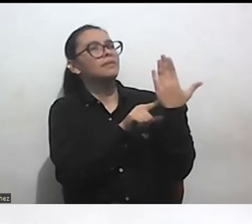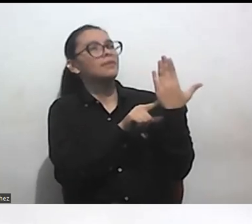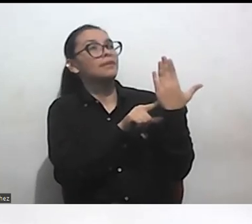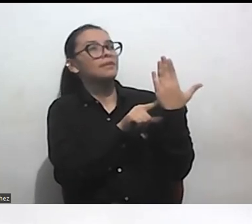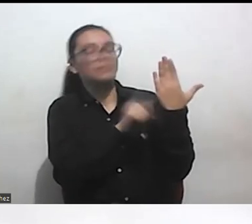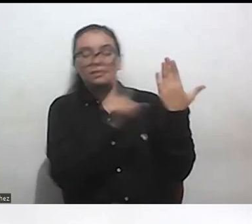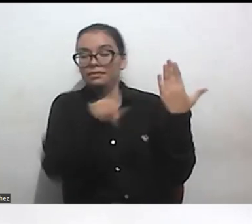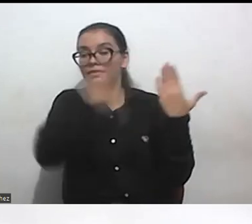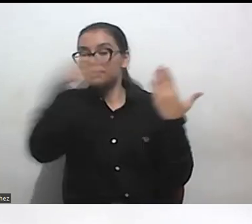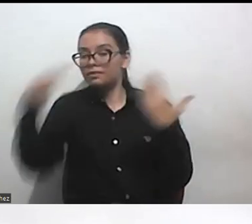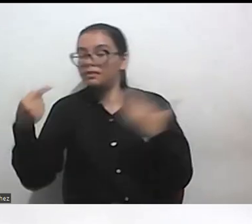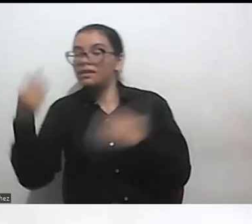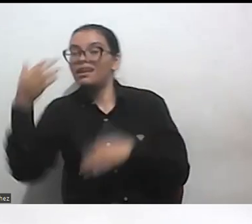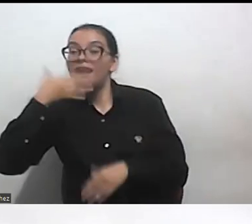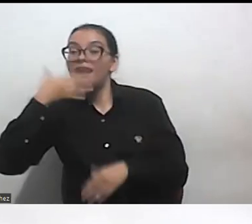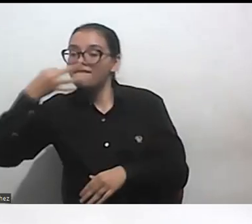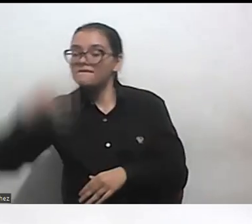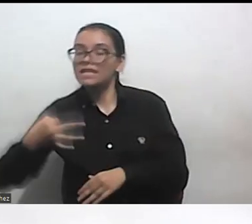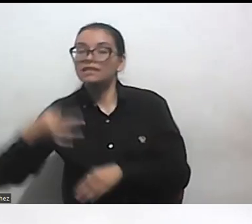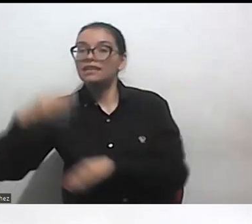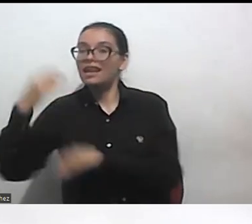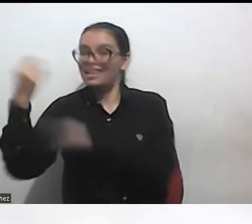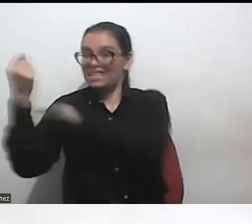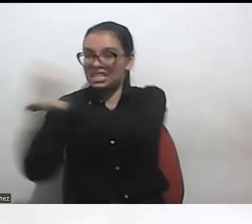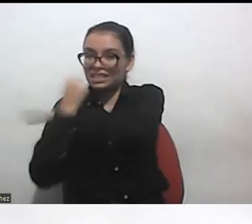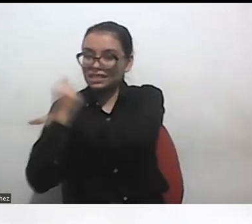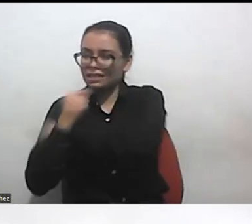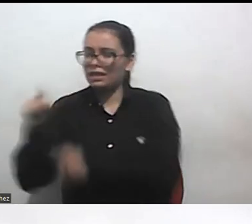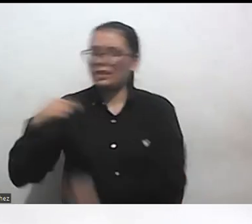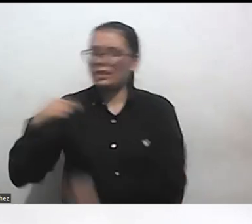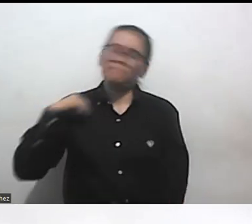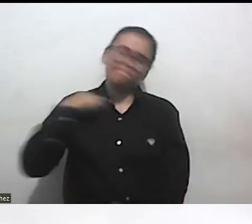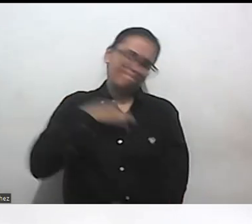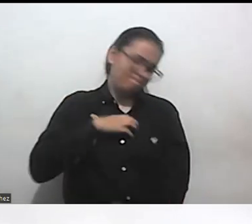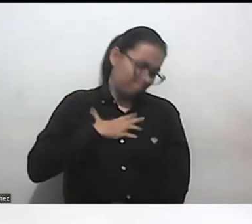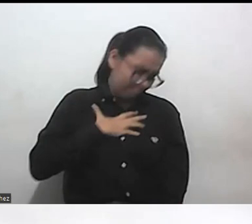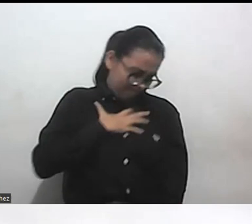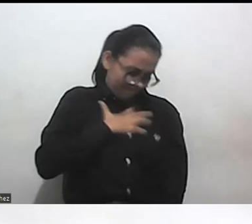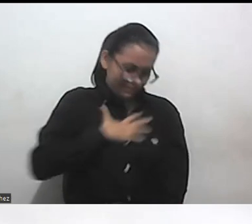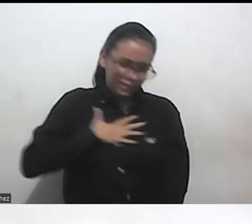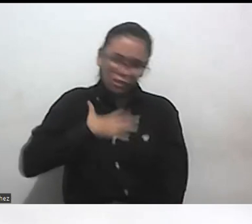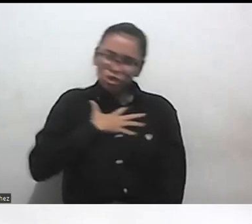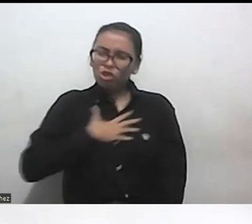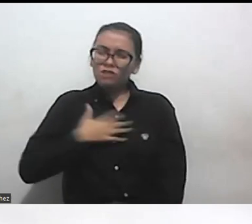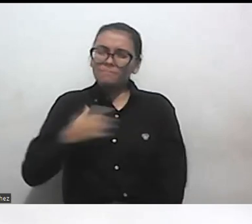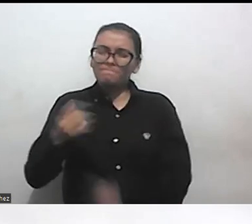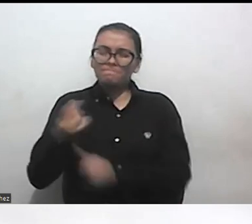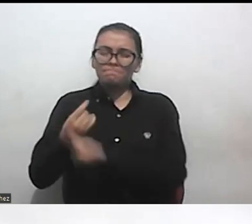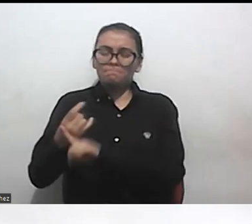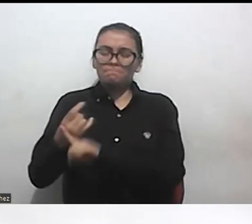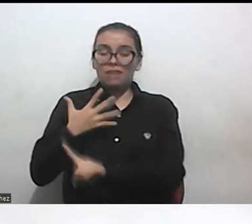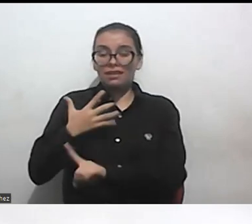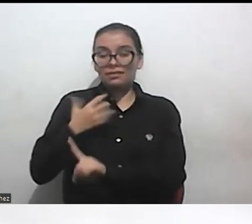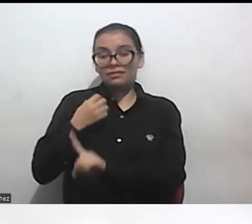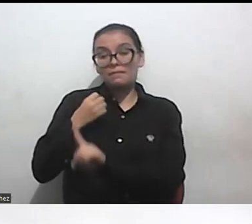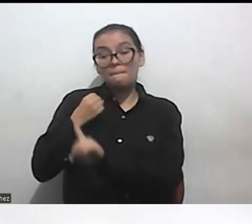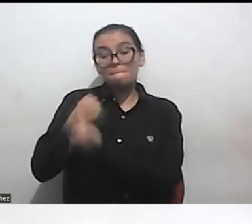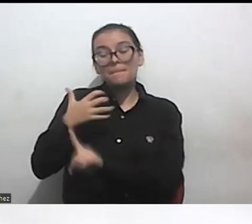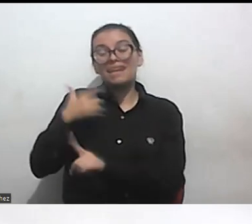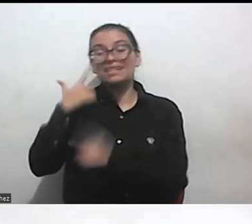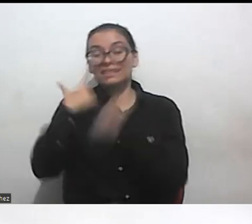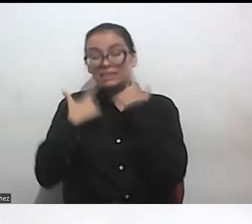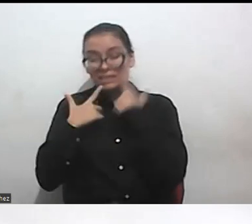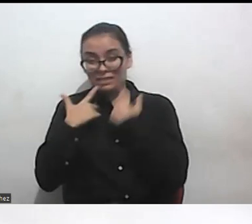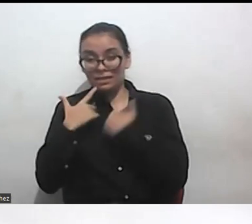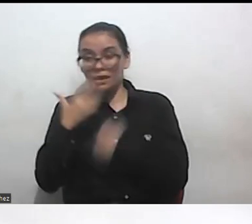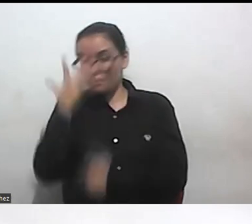que duele que hiere y que hace llorar porque mucha gente está ahí